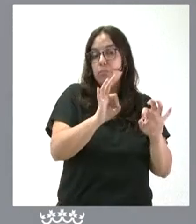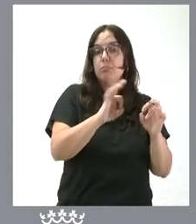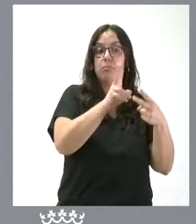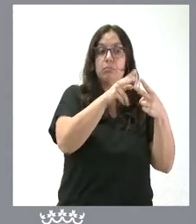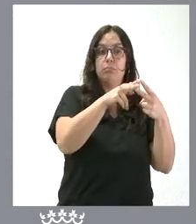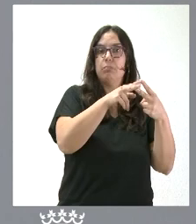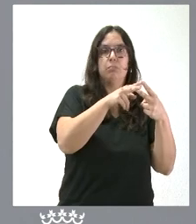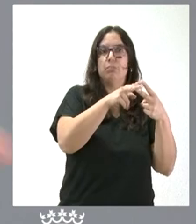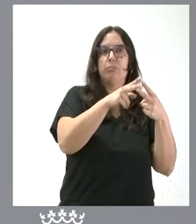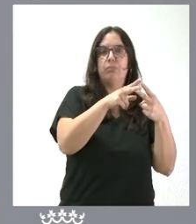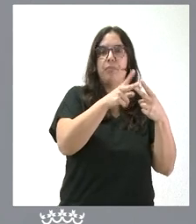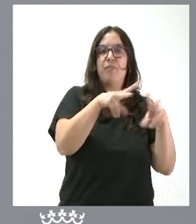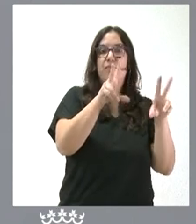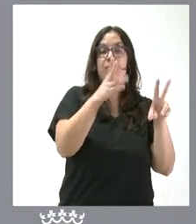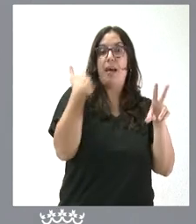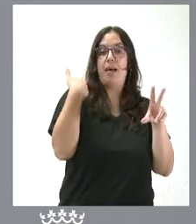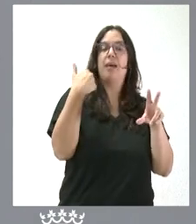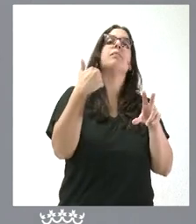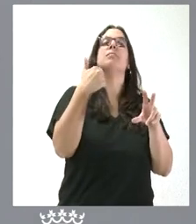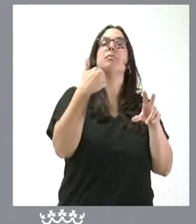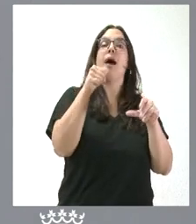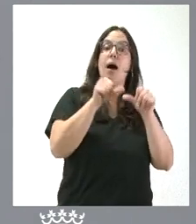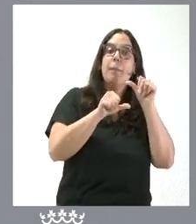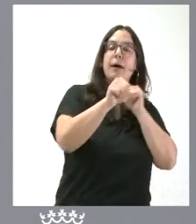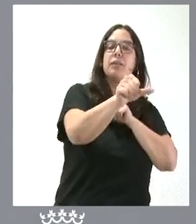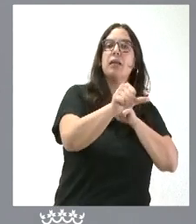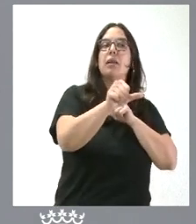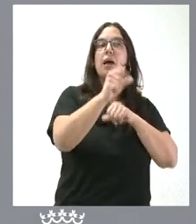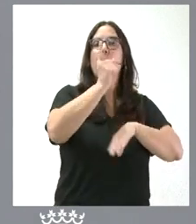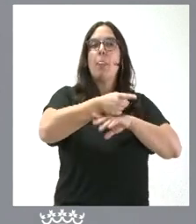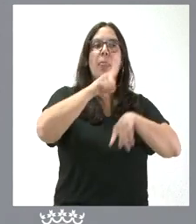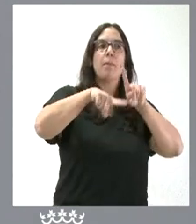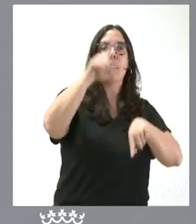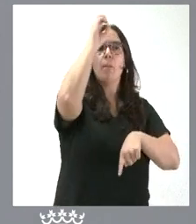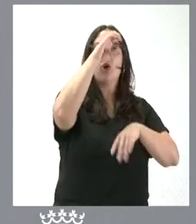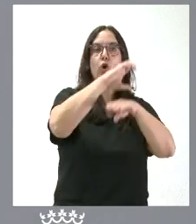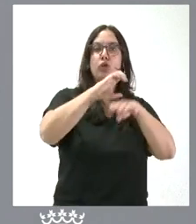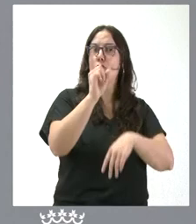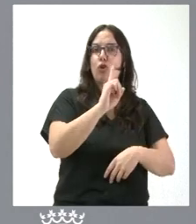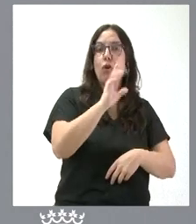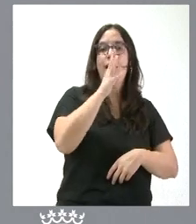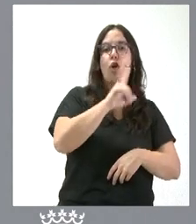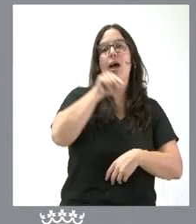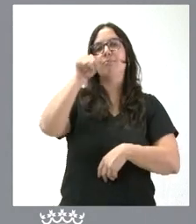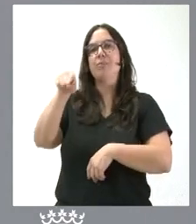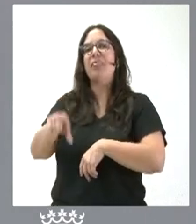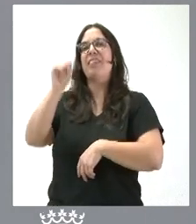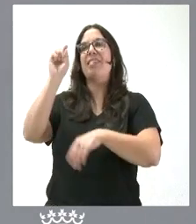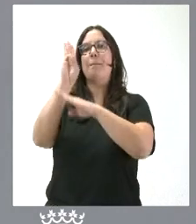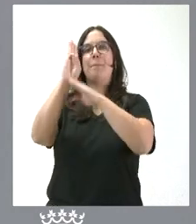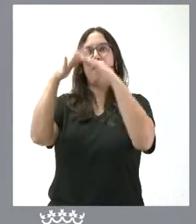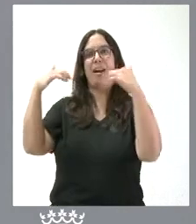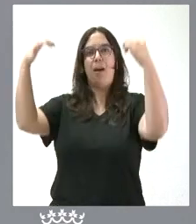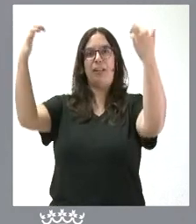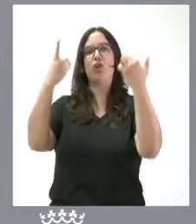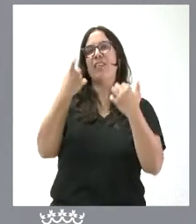no va a depender ahora de la decisión del consejero correspondiente, va a depender ahora de una decisión del Parlamento y, por tanto, hará falta una